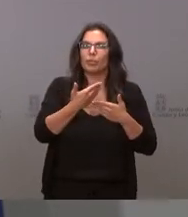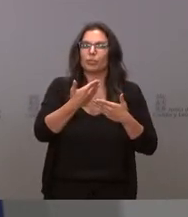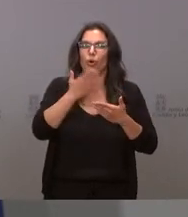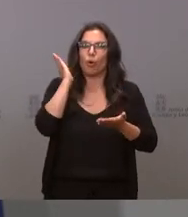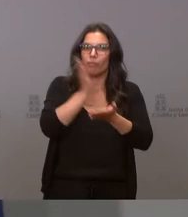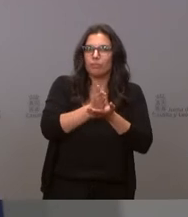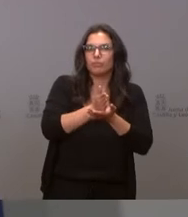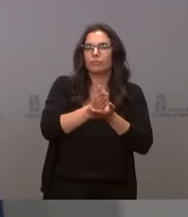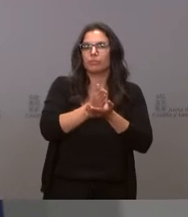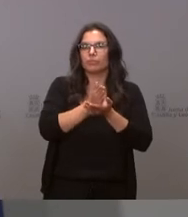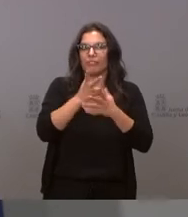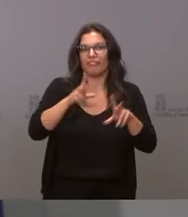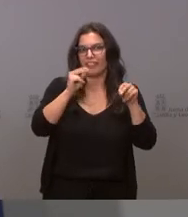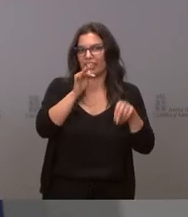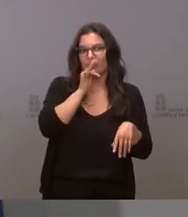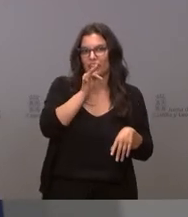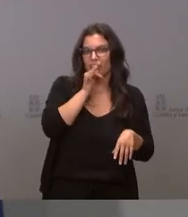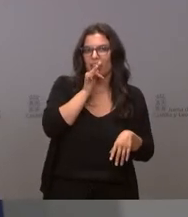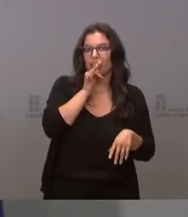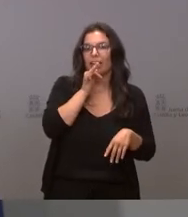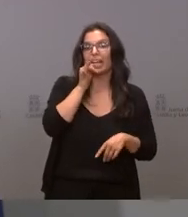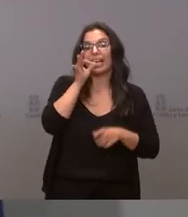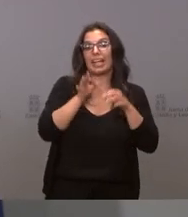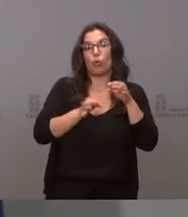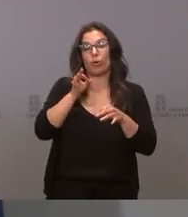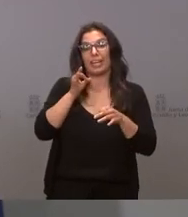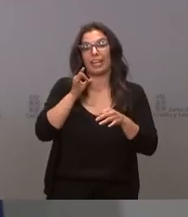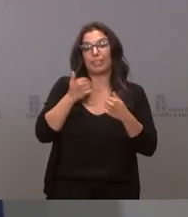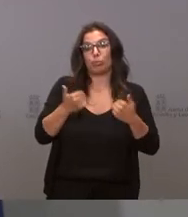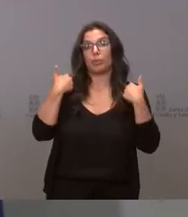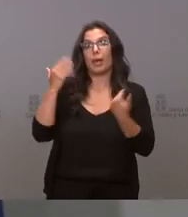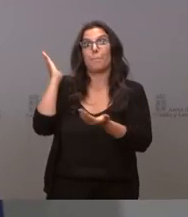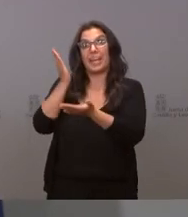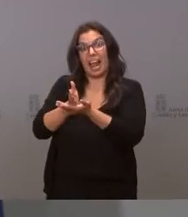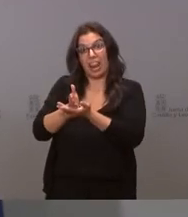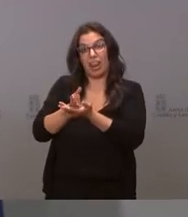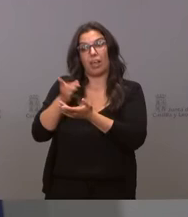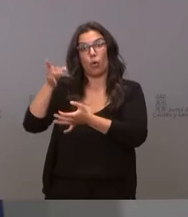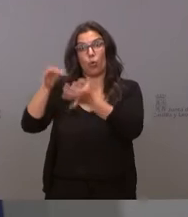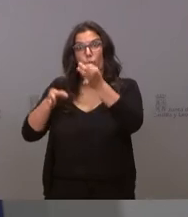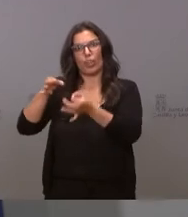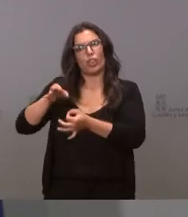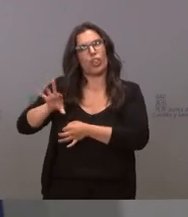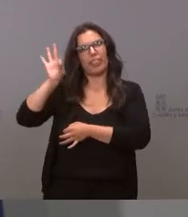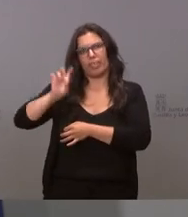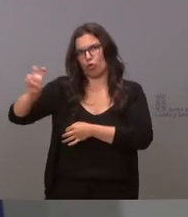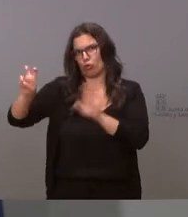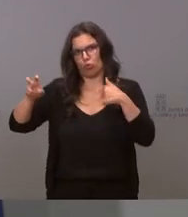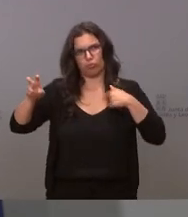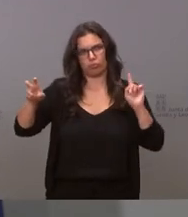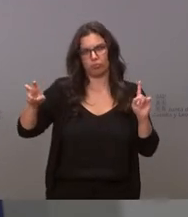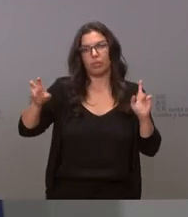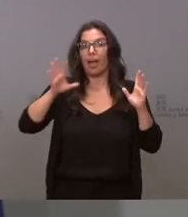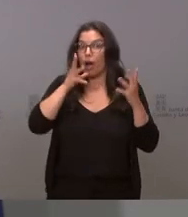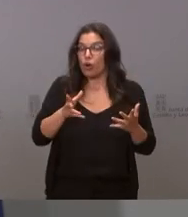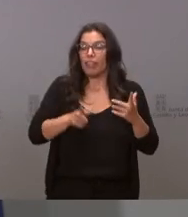disciplinario finalizado y las responsabilidades penales son otro tipo de responsabilidades las decisiones que se toman en este momento se toman